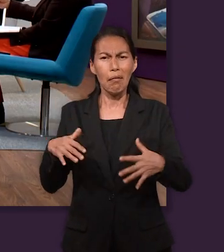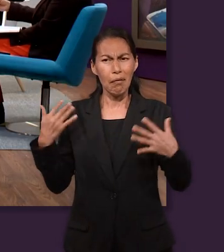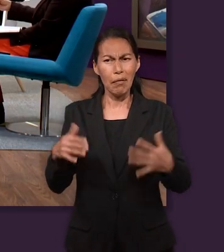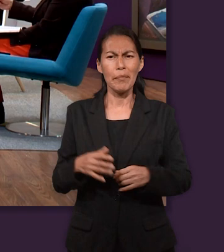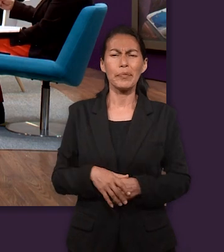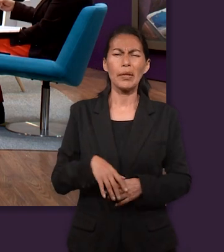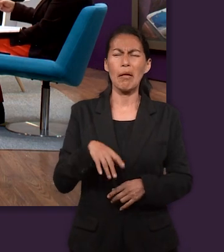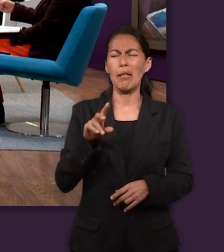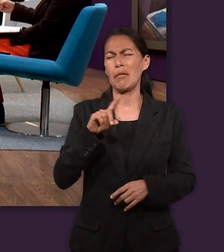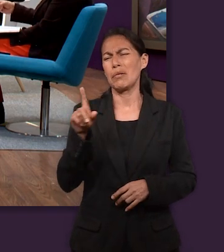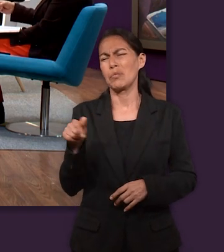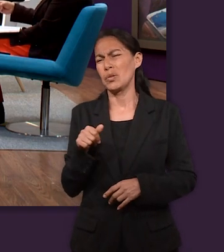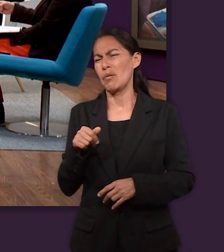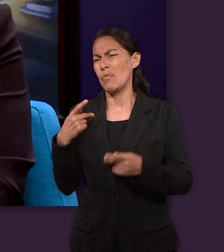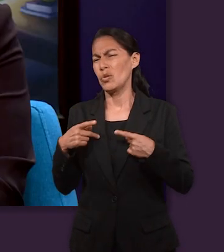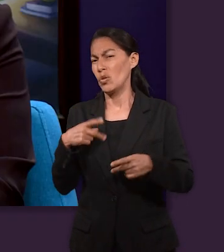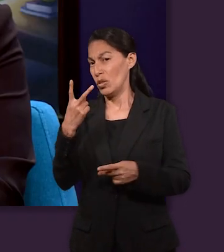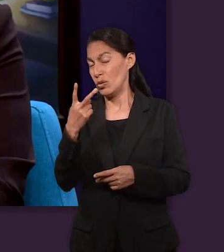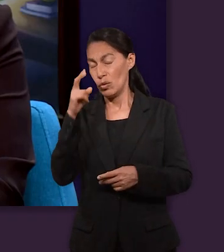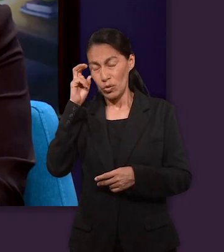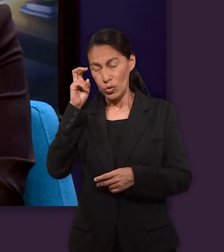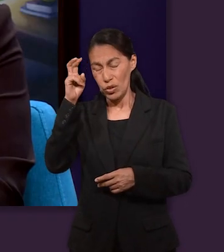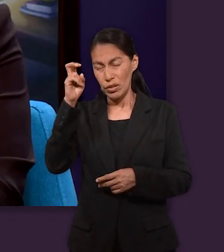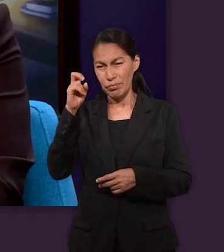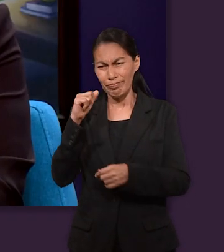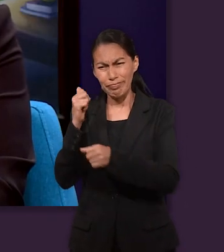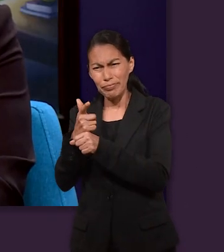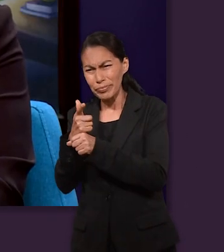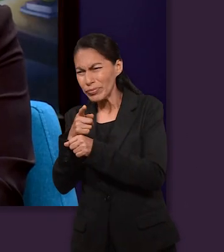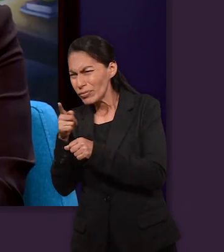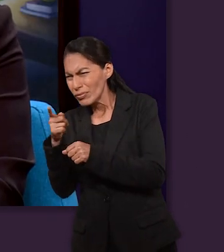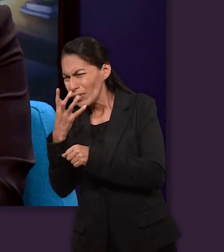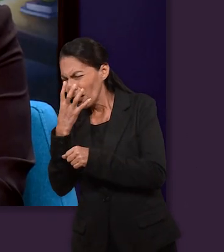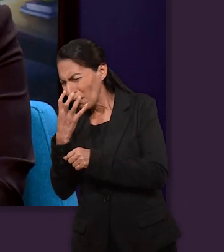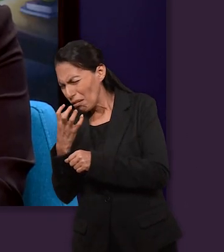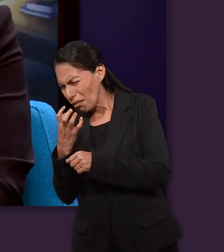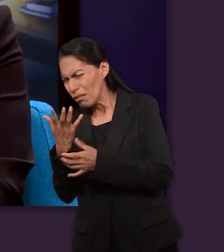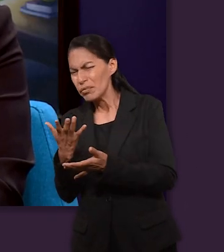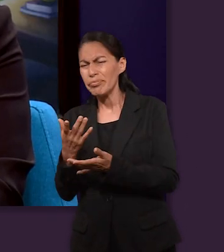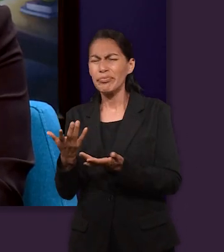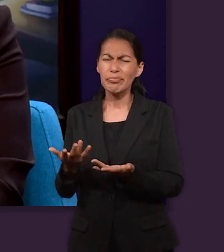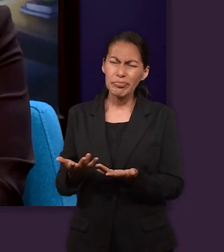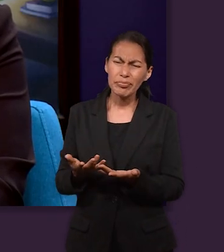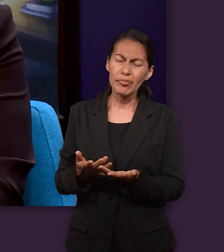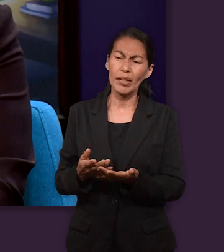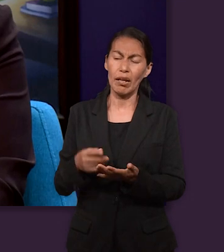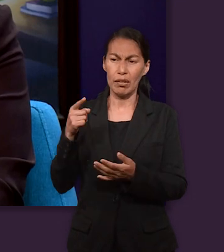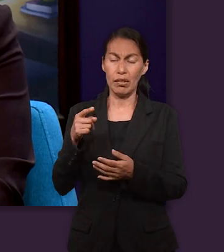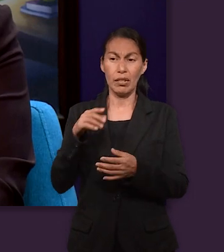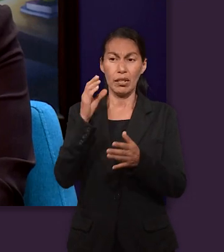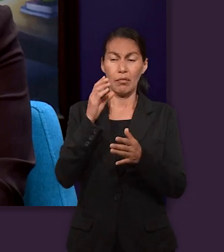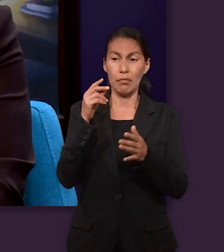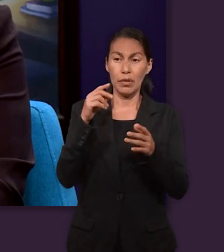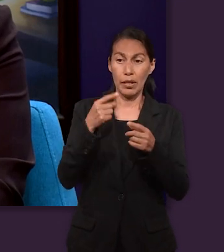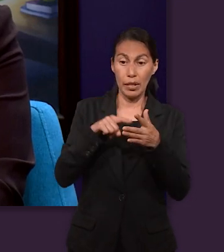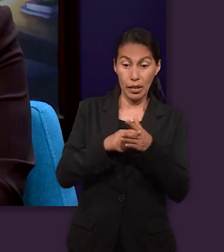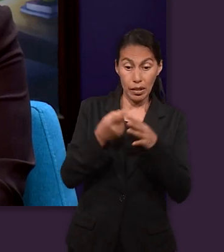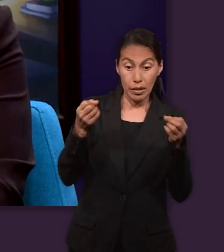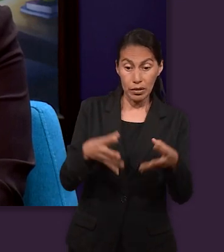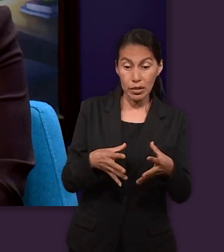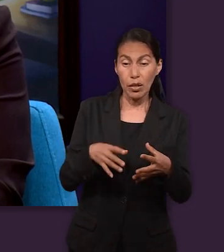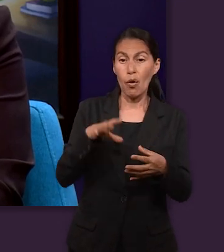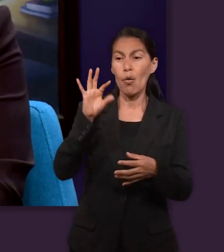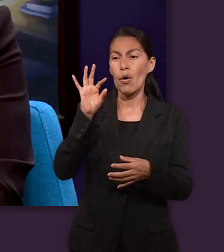los prisioneros tienen sueños, él nota su semblante de caído. Y en el capítulo 40 del verso